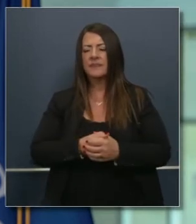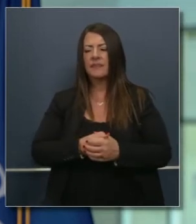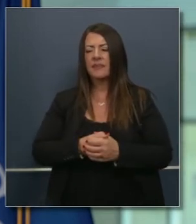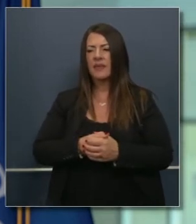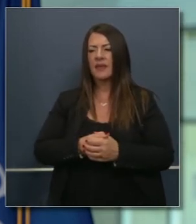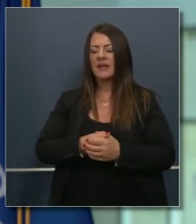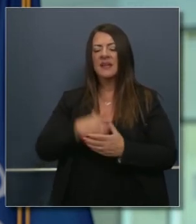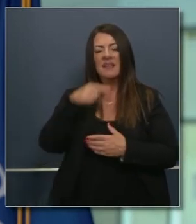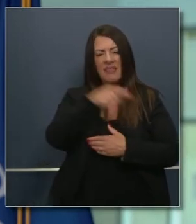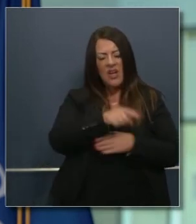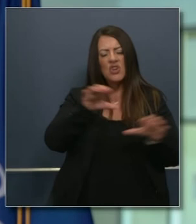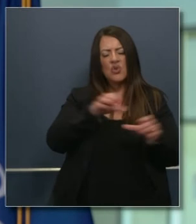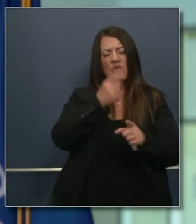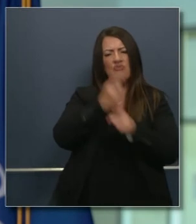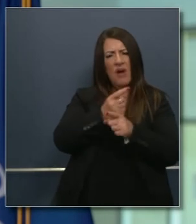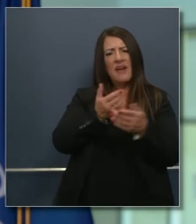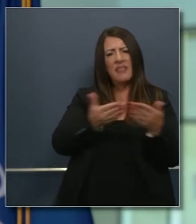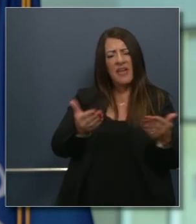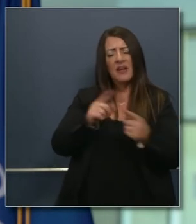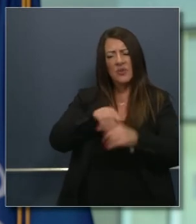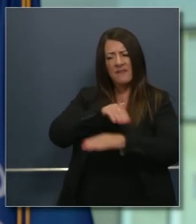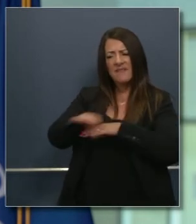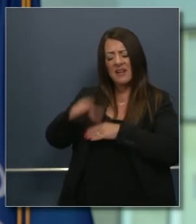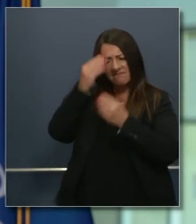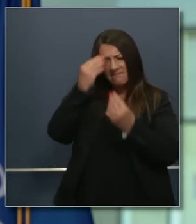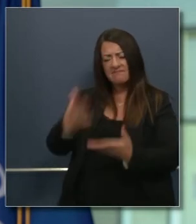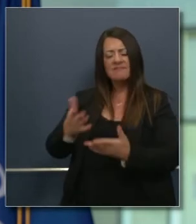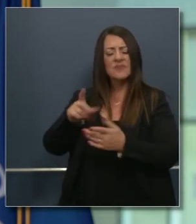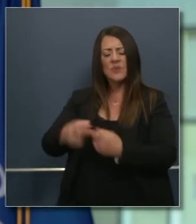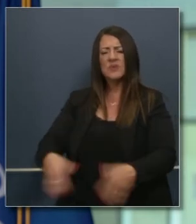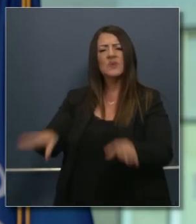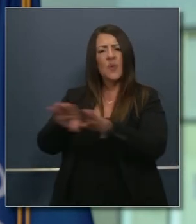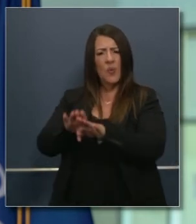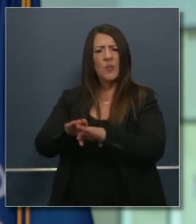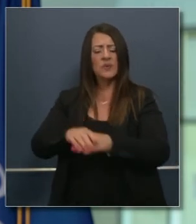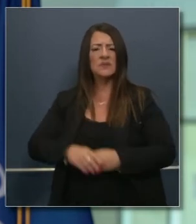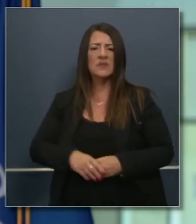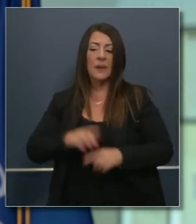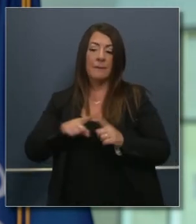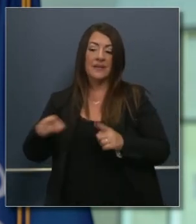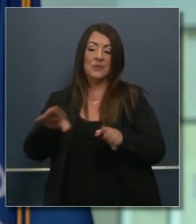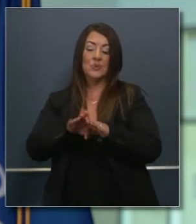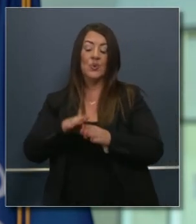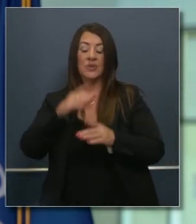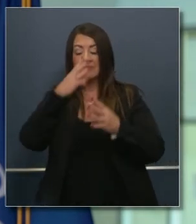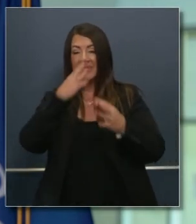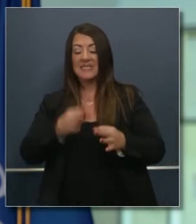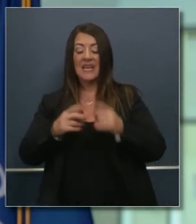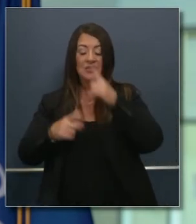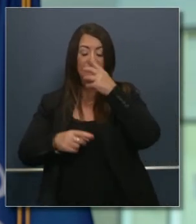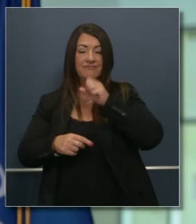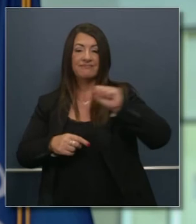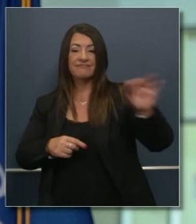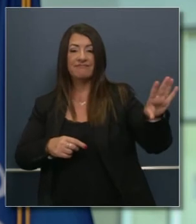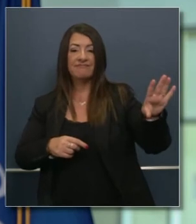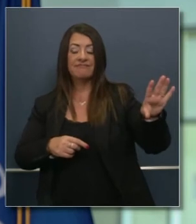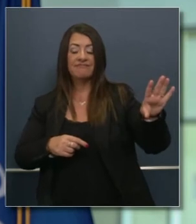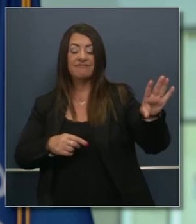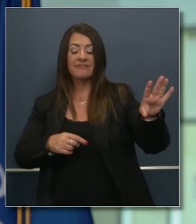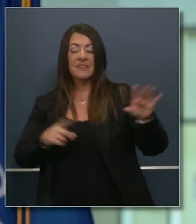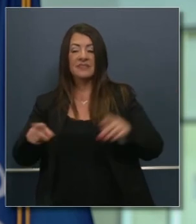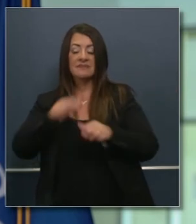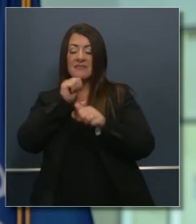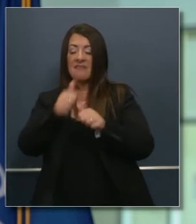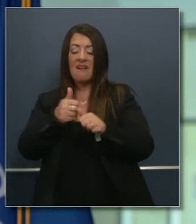operando de manera local los personeros de la salud pública al nivel local están haciendo lo correcto pero la escuela